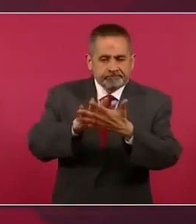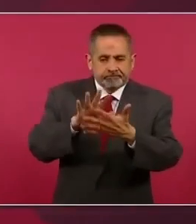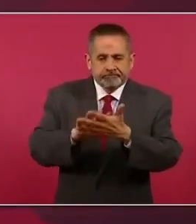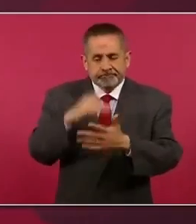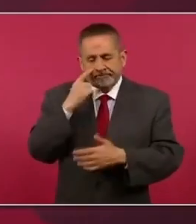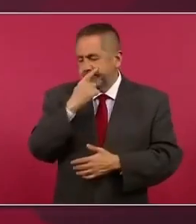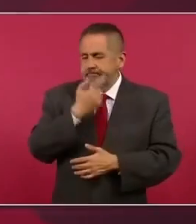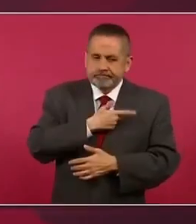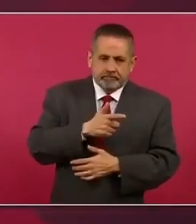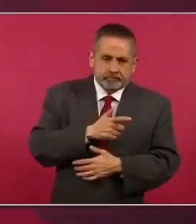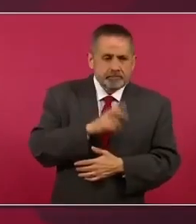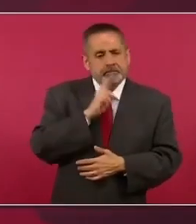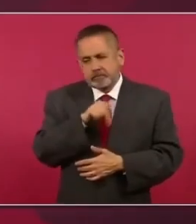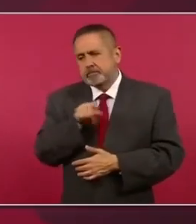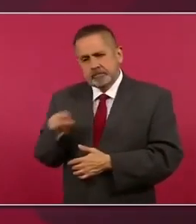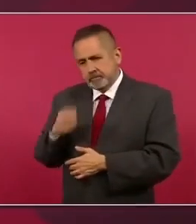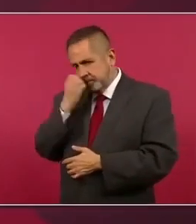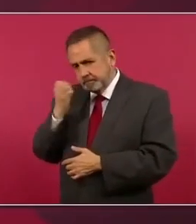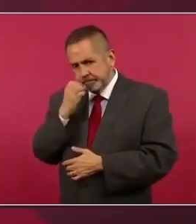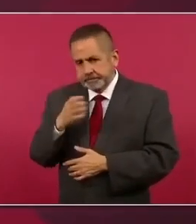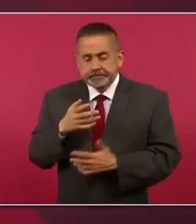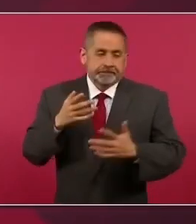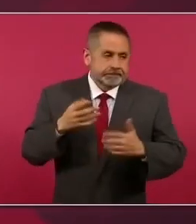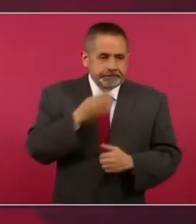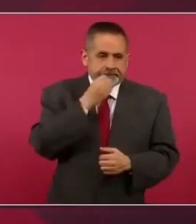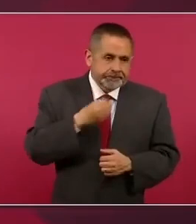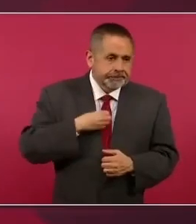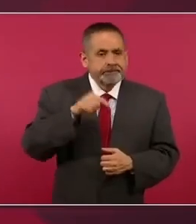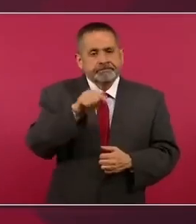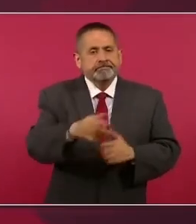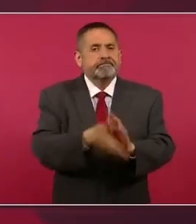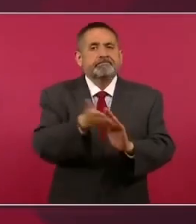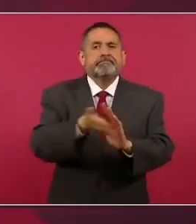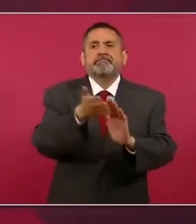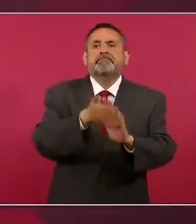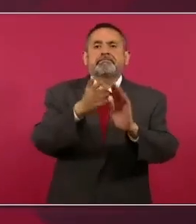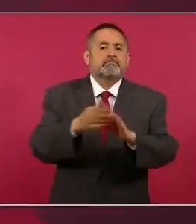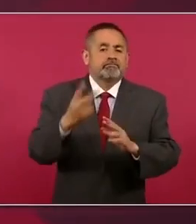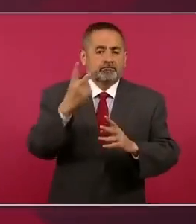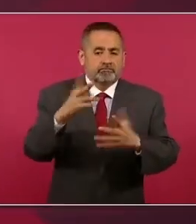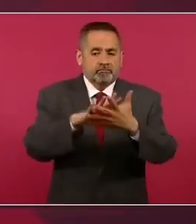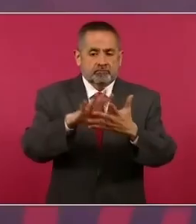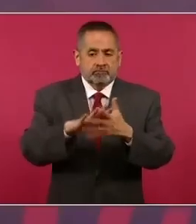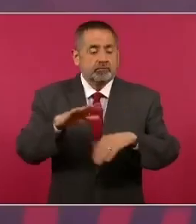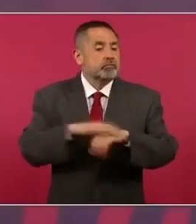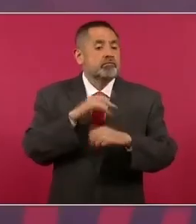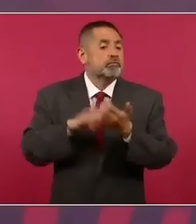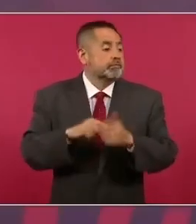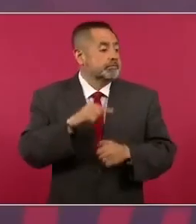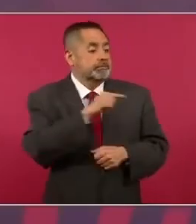escuelas tuvimos que hacer dos porque había sobrepoblación